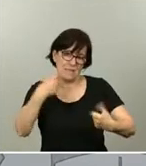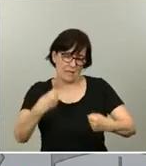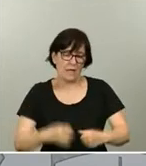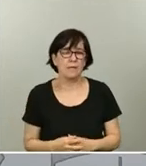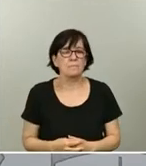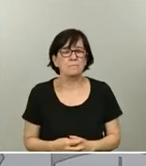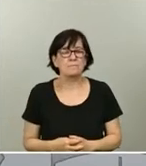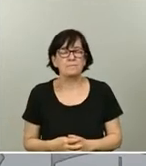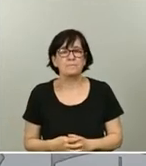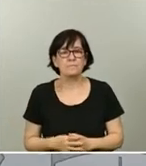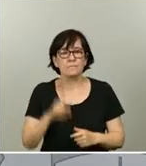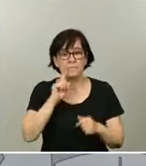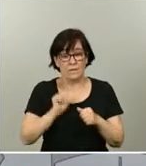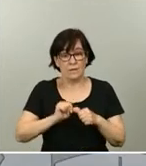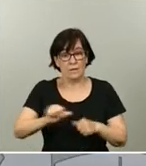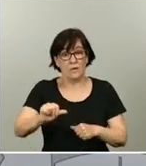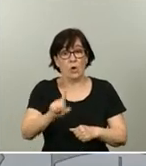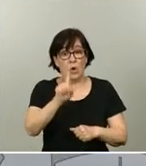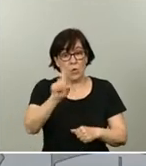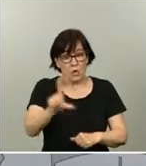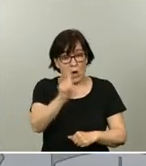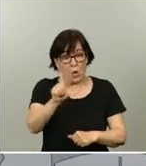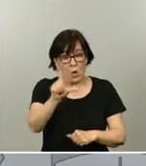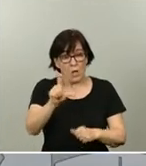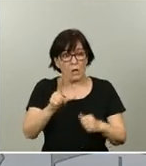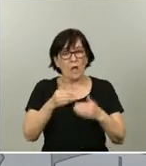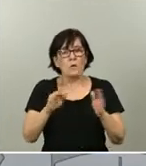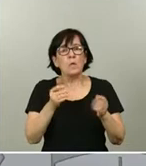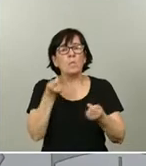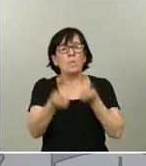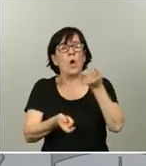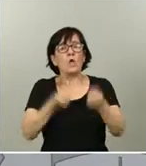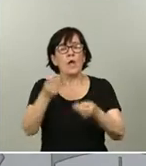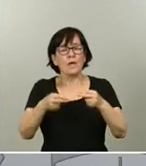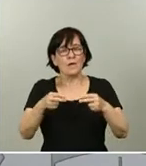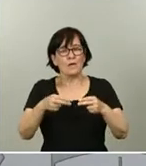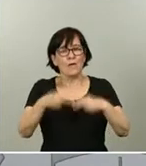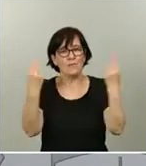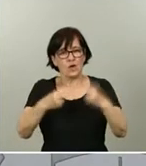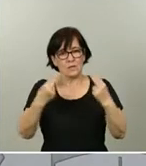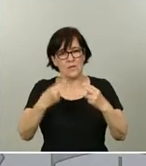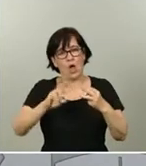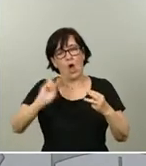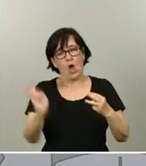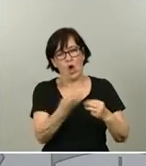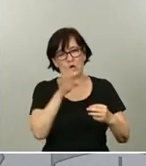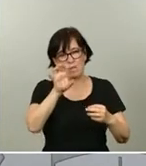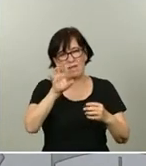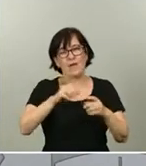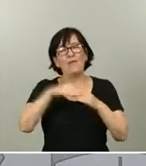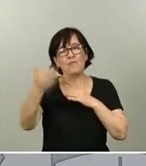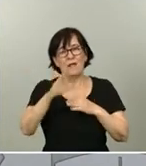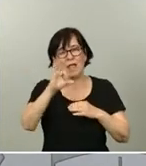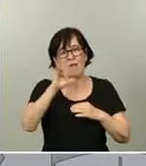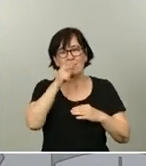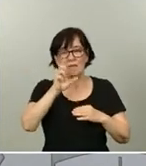Posteriormente, a partir del 1 de julio, se abrirán escalonadamente las fronteras con terceros países de fuera de Schengen. No todos,